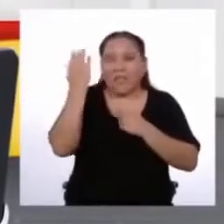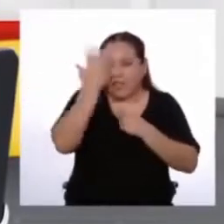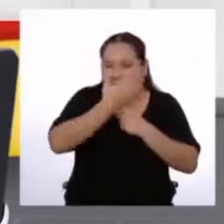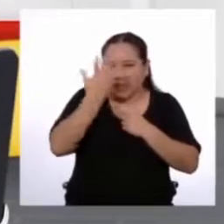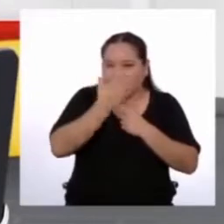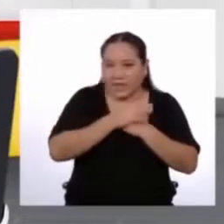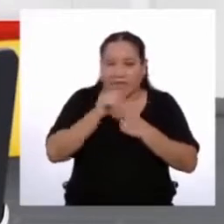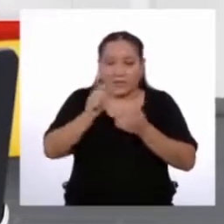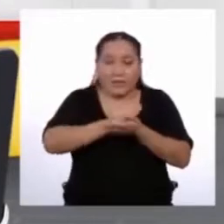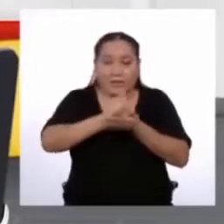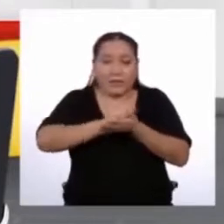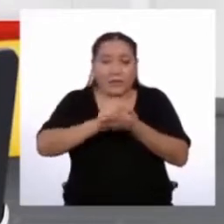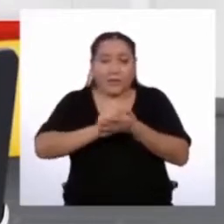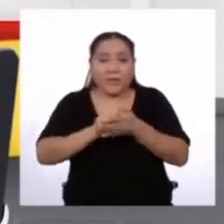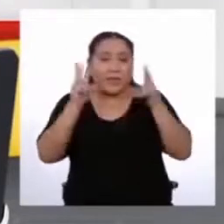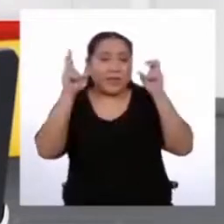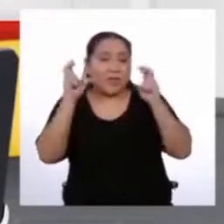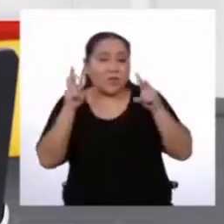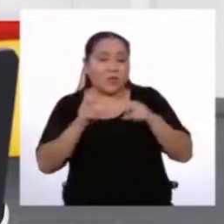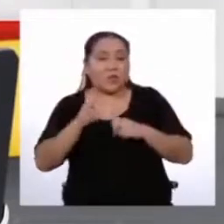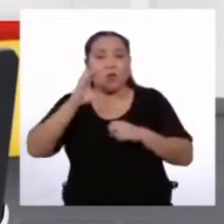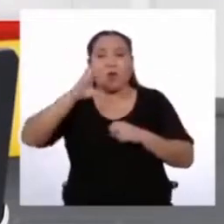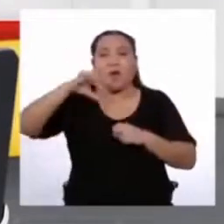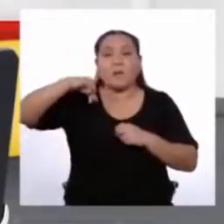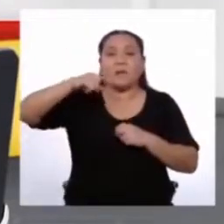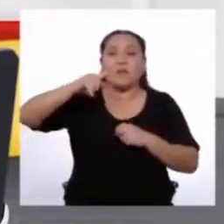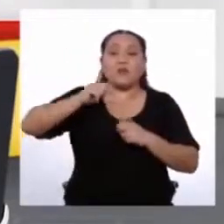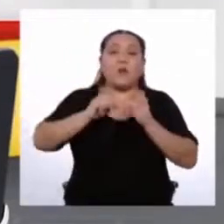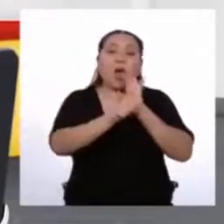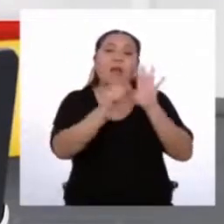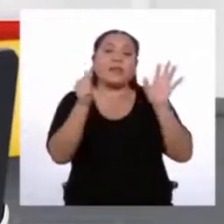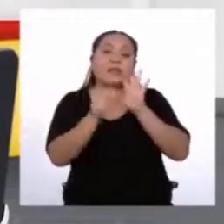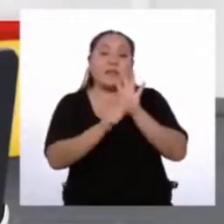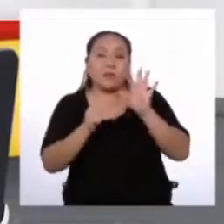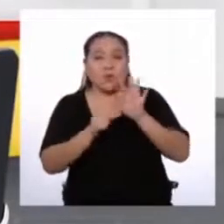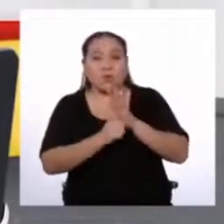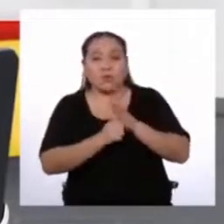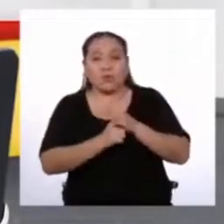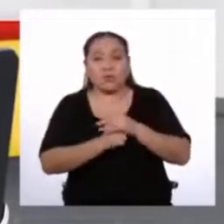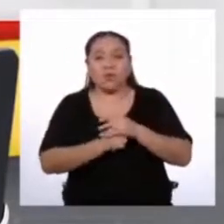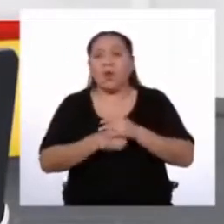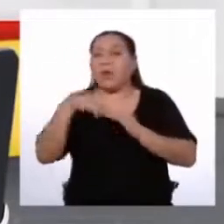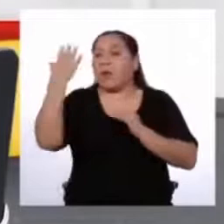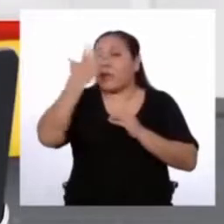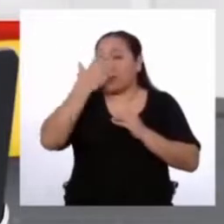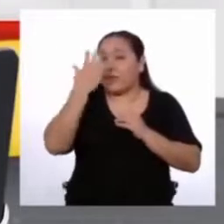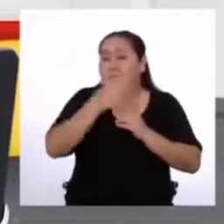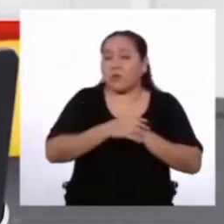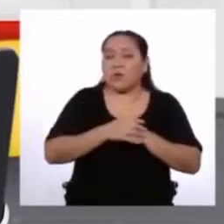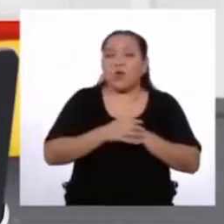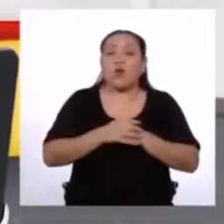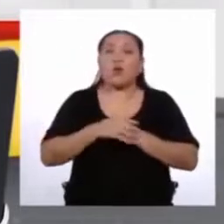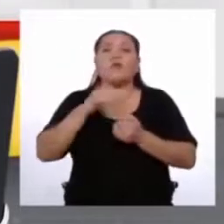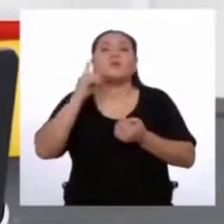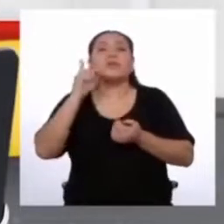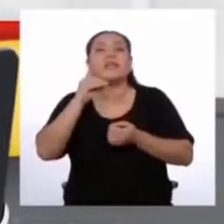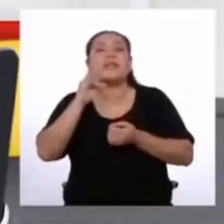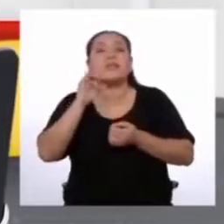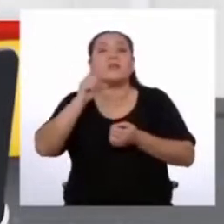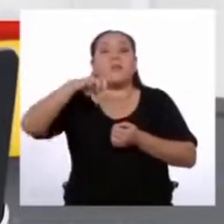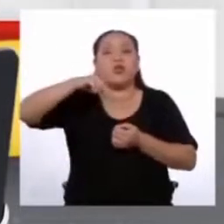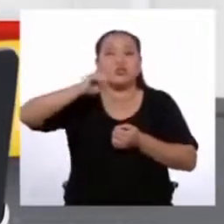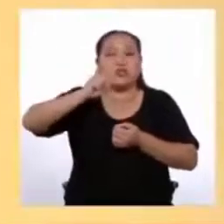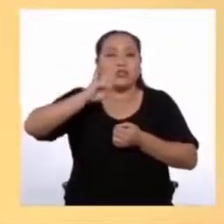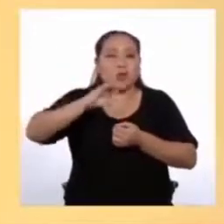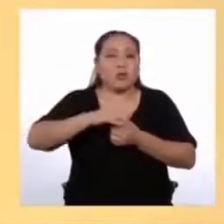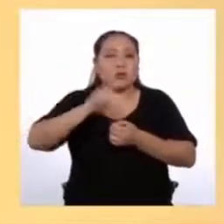título preliminar El capítulo Los artículos Para el título Las disposiciones generales Y